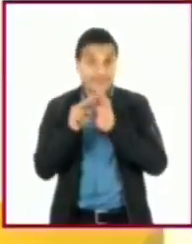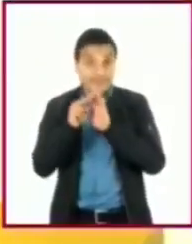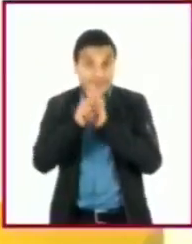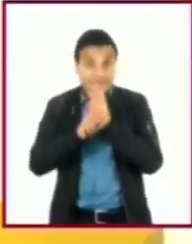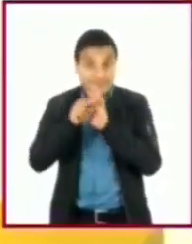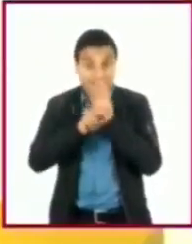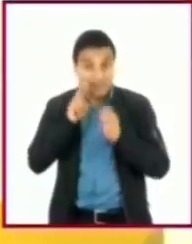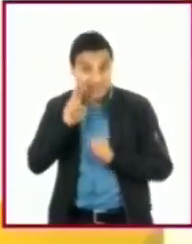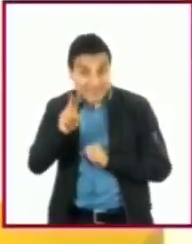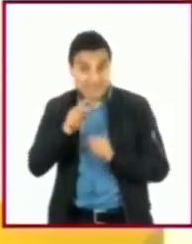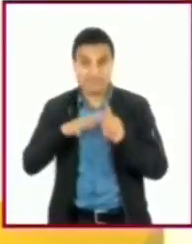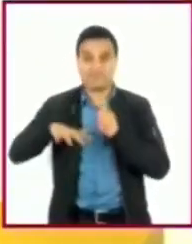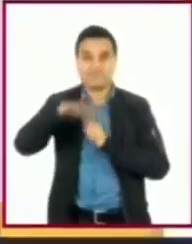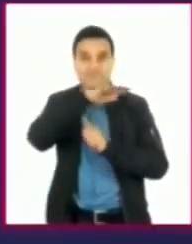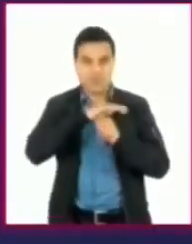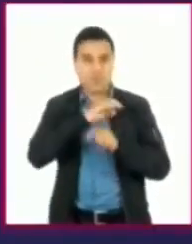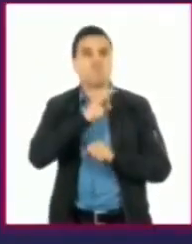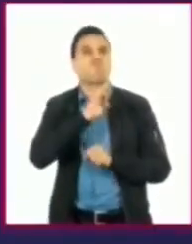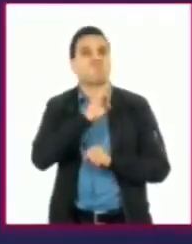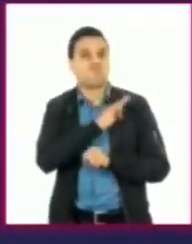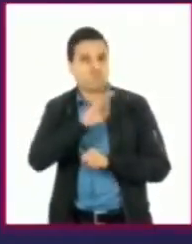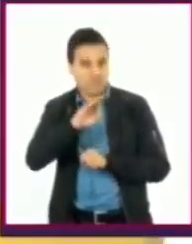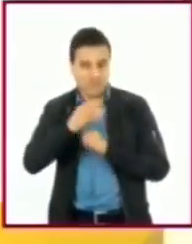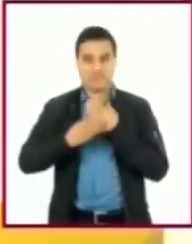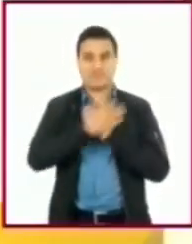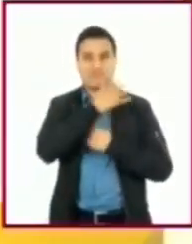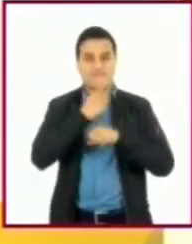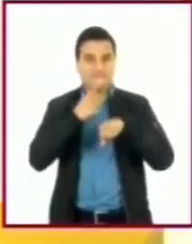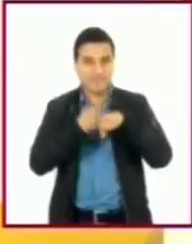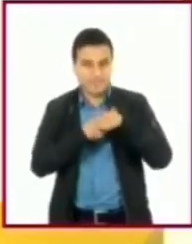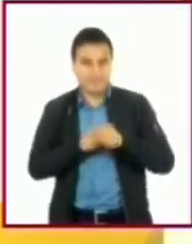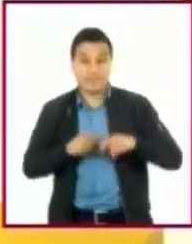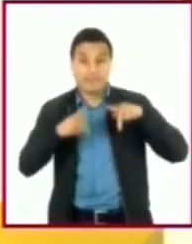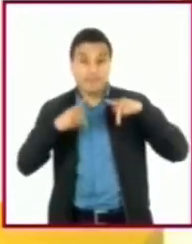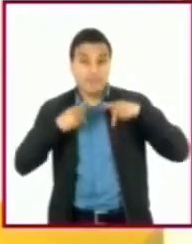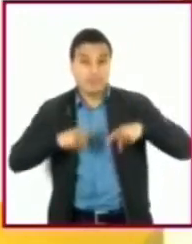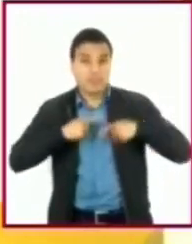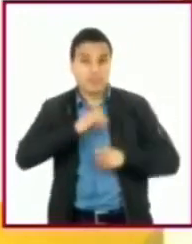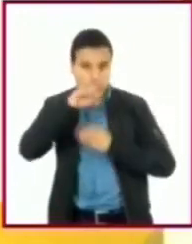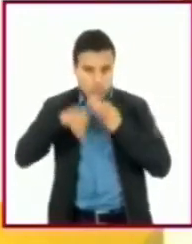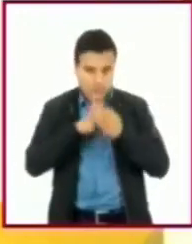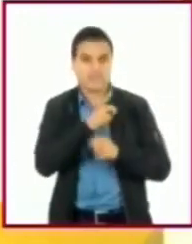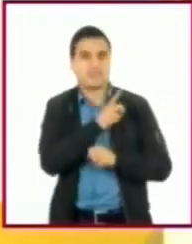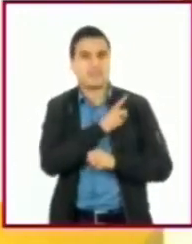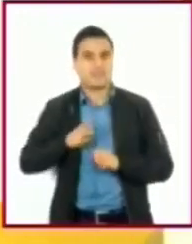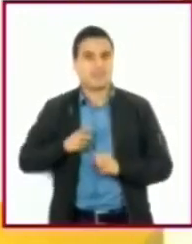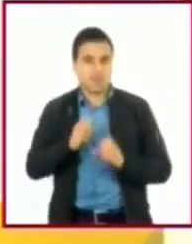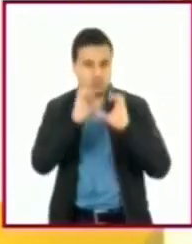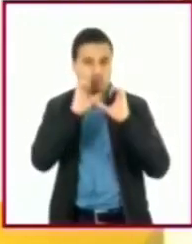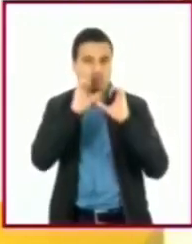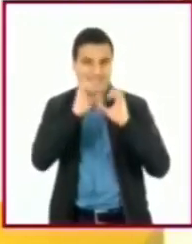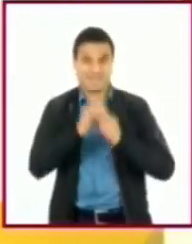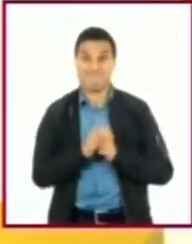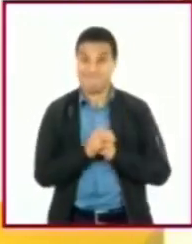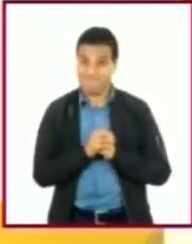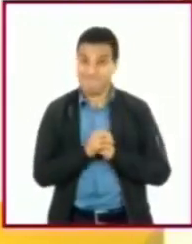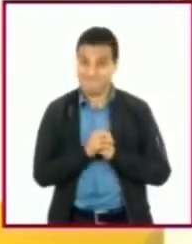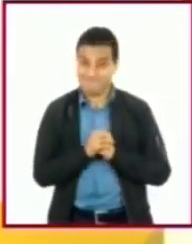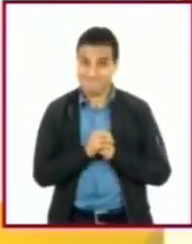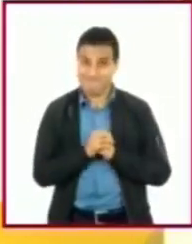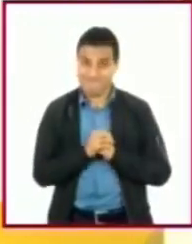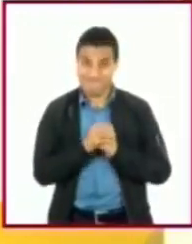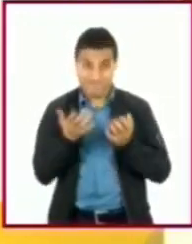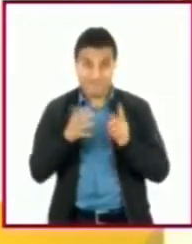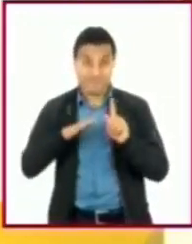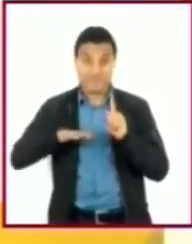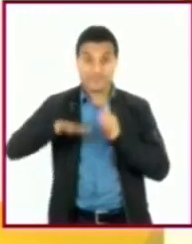el ambiente también puede enfermarse y es responsabilidad de todas las personas prevenir y evitar las acciones que puedan dañarlo, pues un